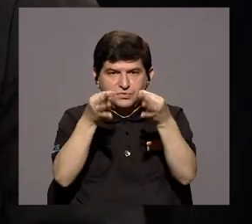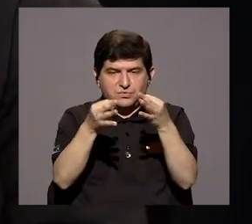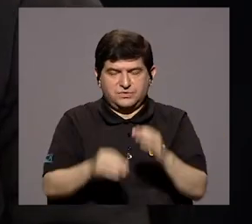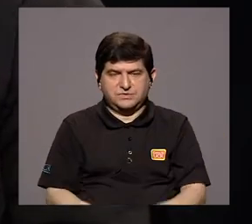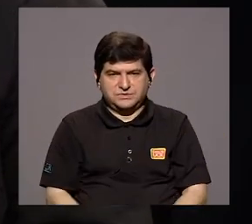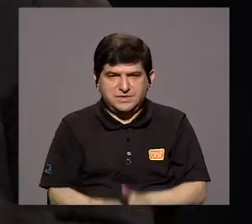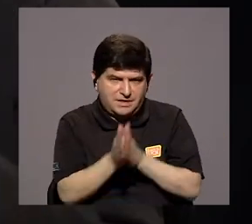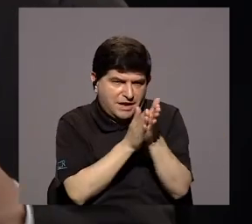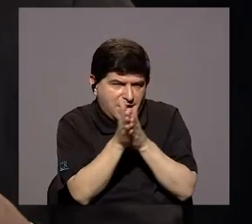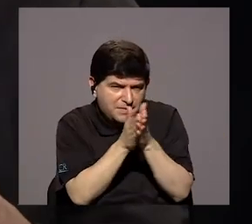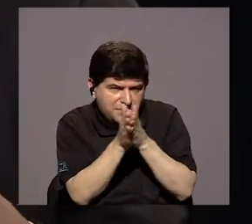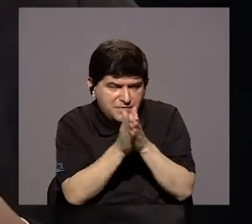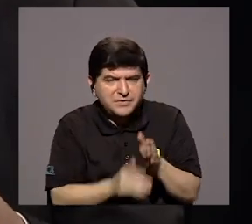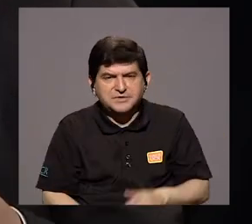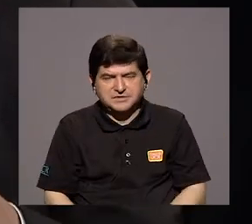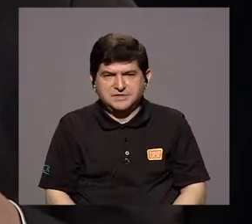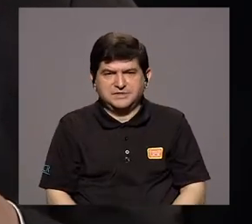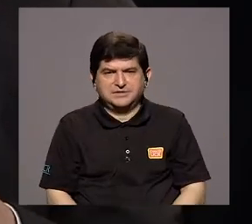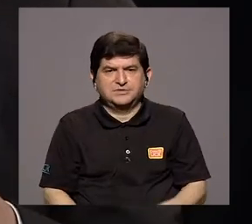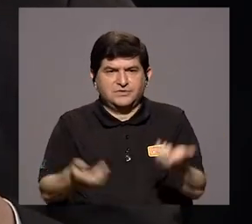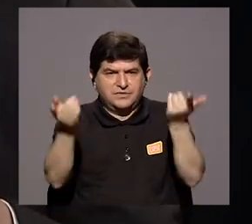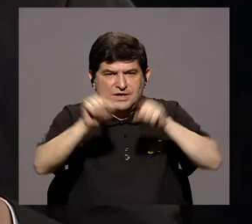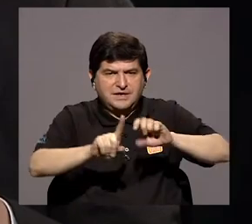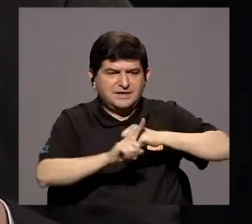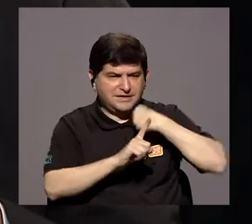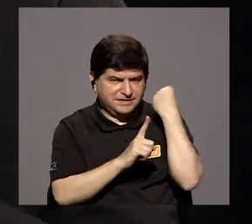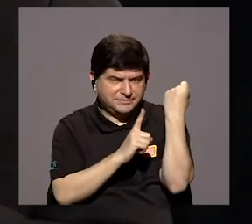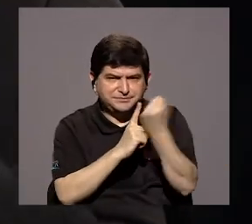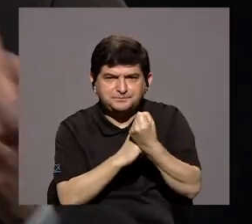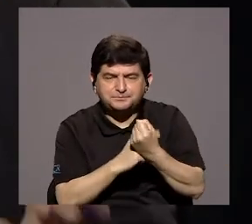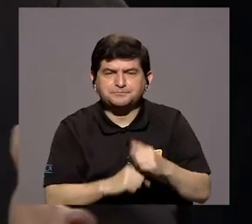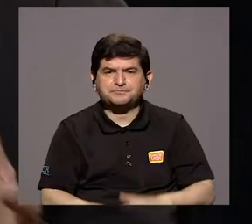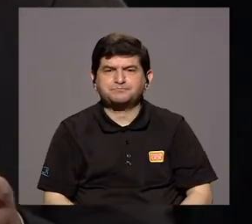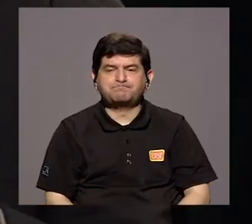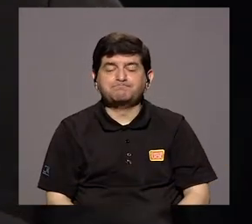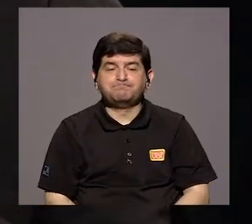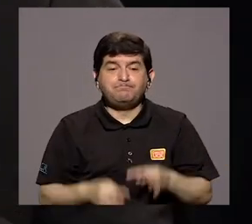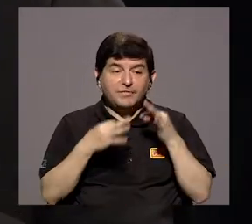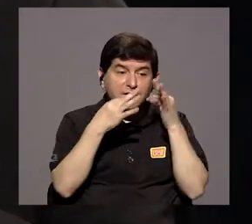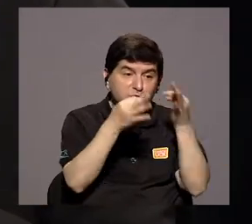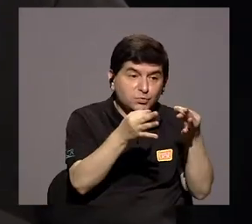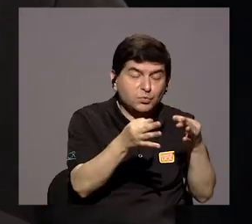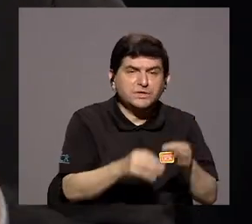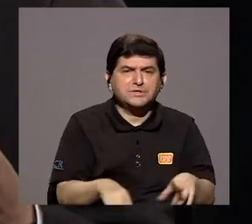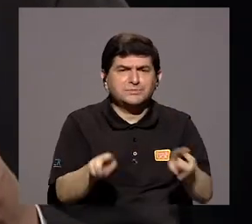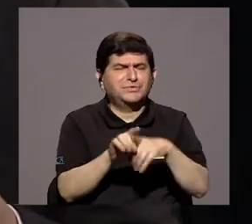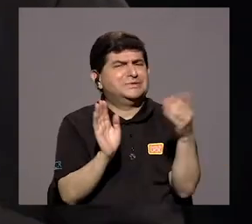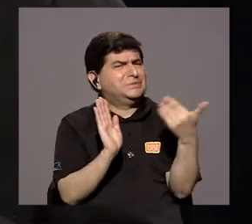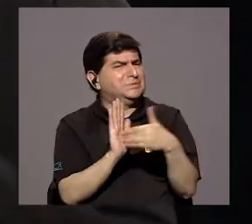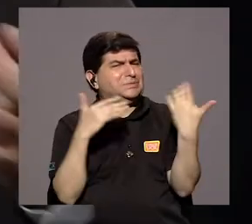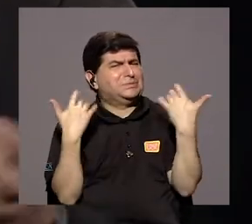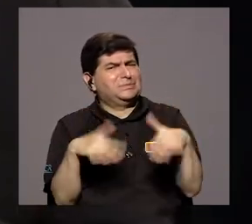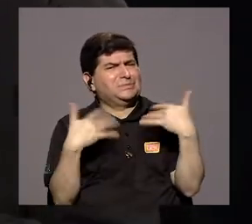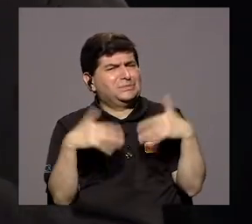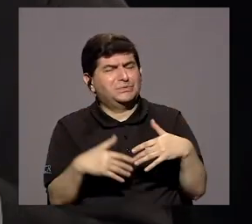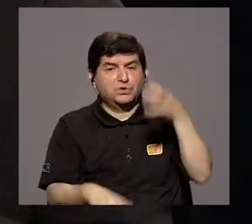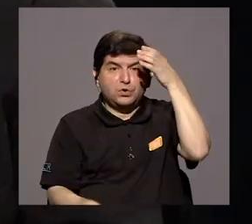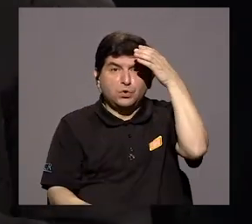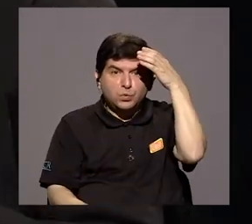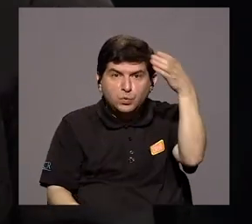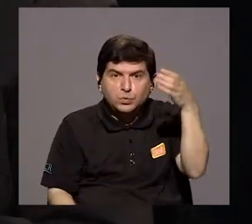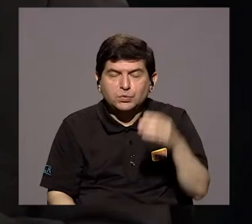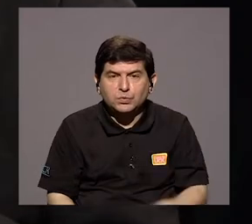la reactivación y aprovechando la situación de que el turismo también se ha ido altamente afectado y cultura es un